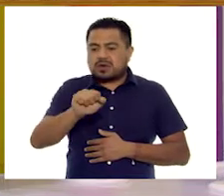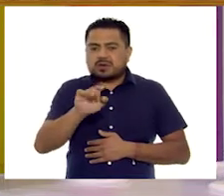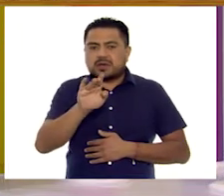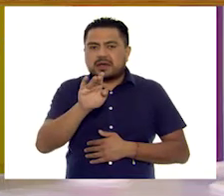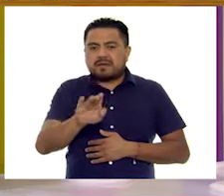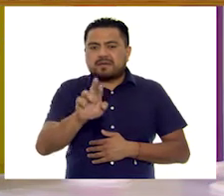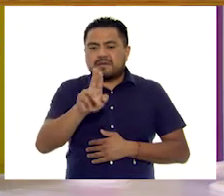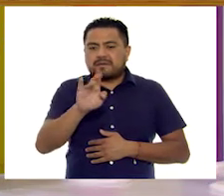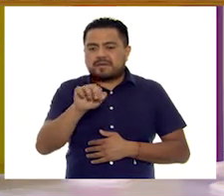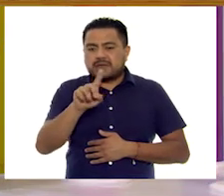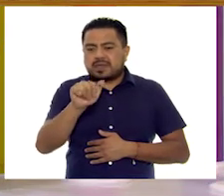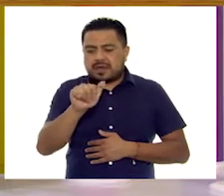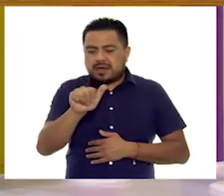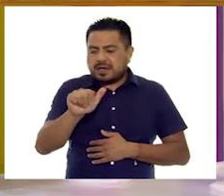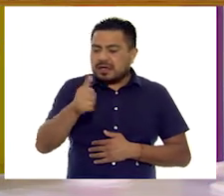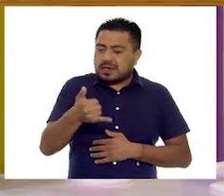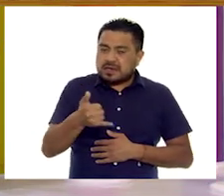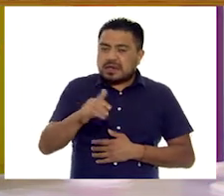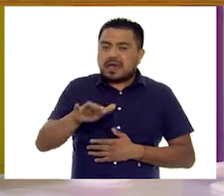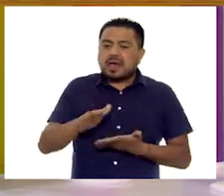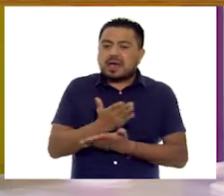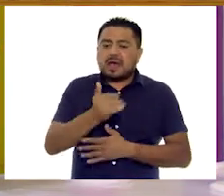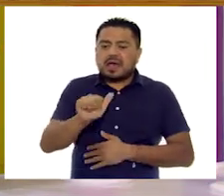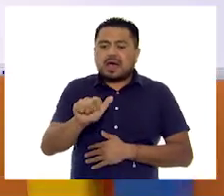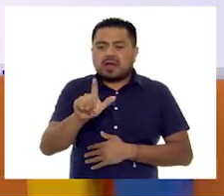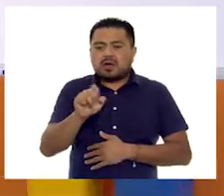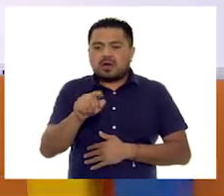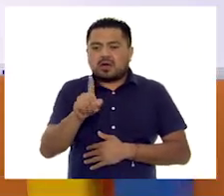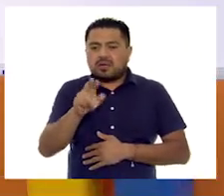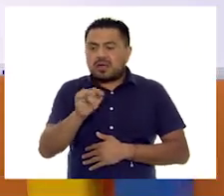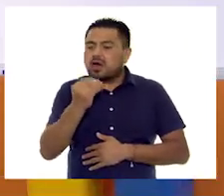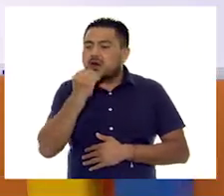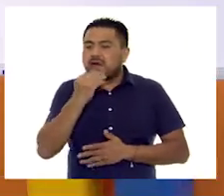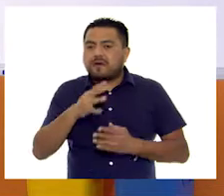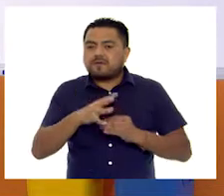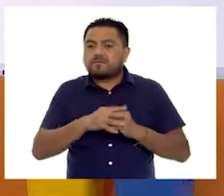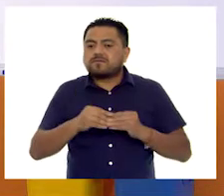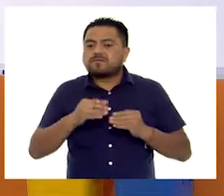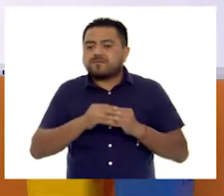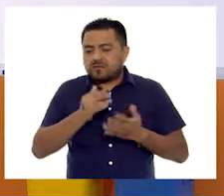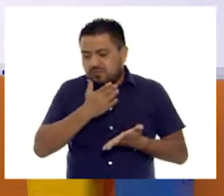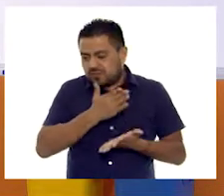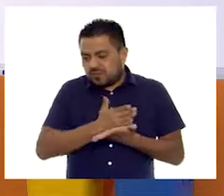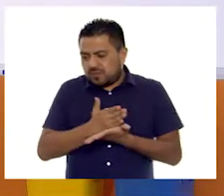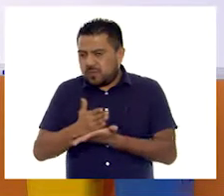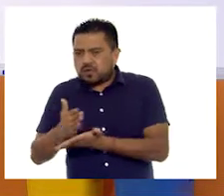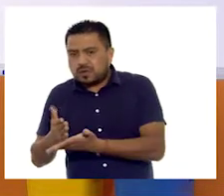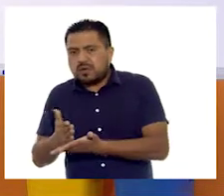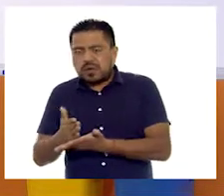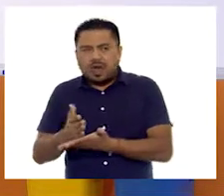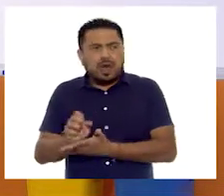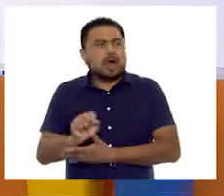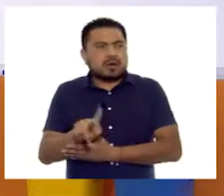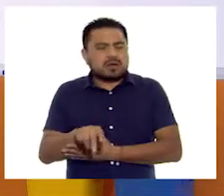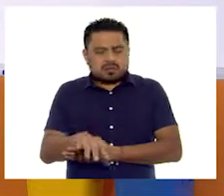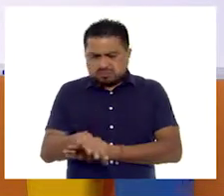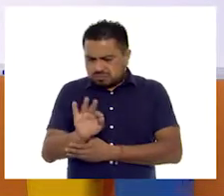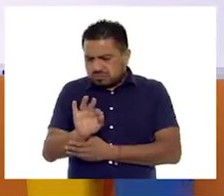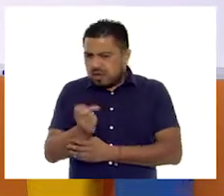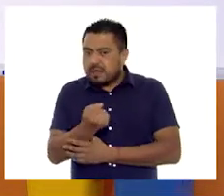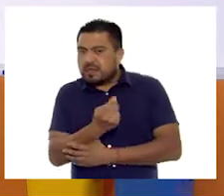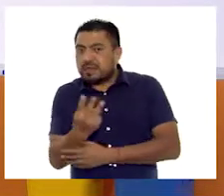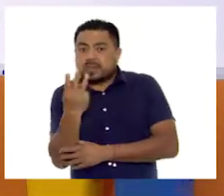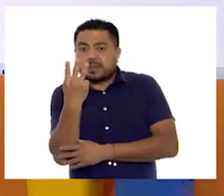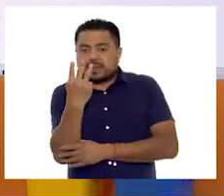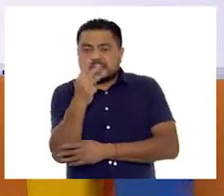Brenda y Alondra comían fruta. Jonás, Brenda comían fruta. Entonces, son